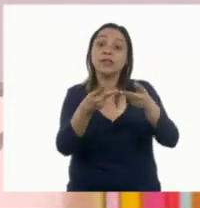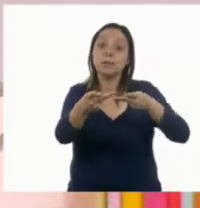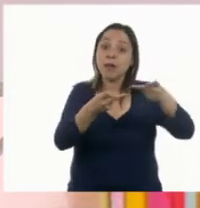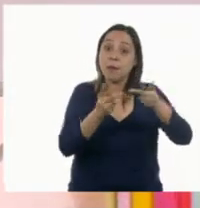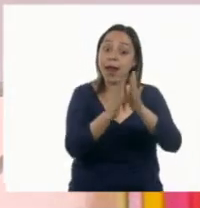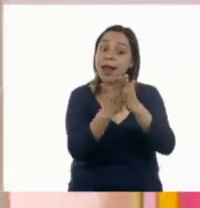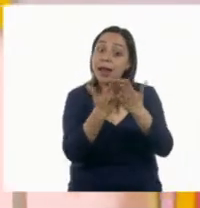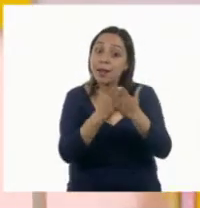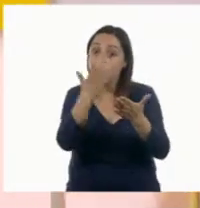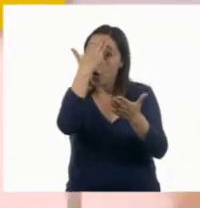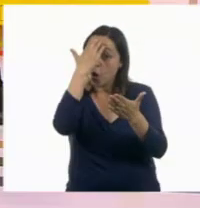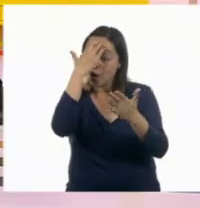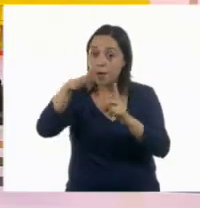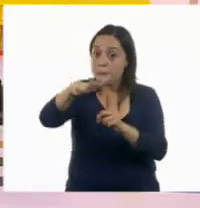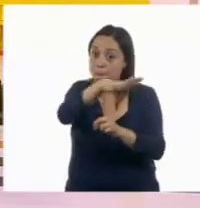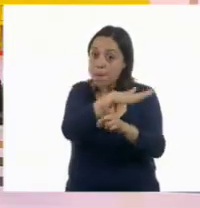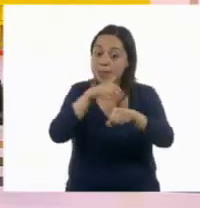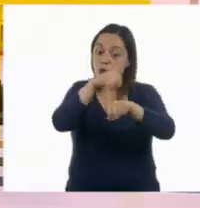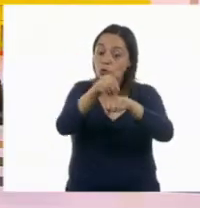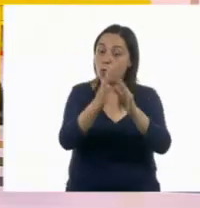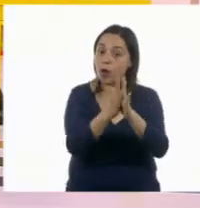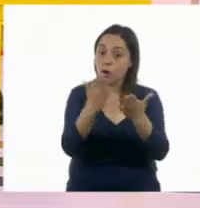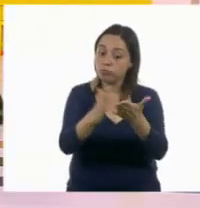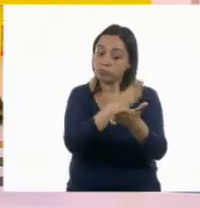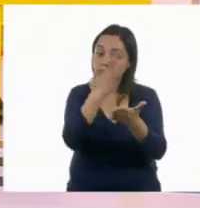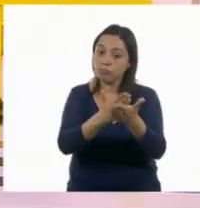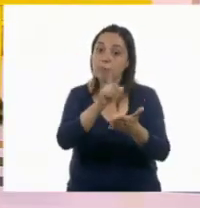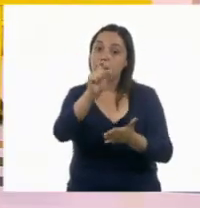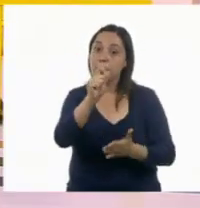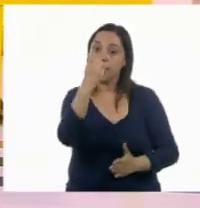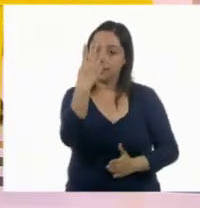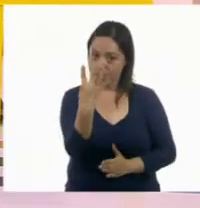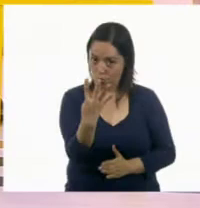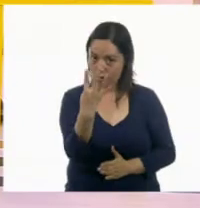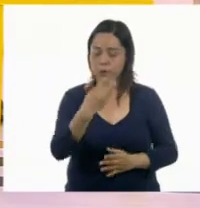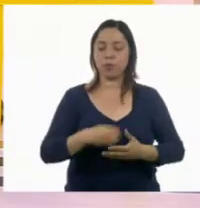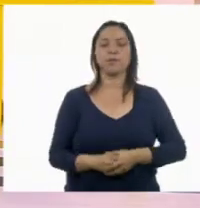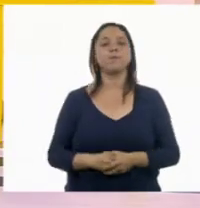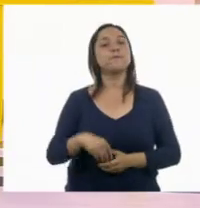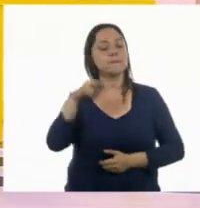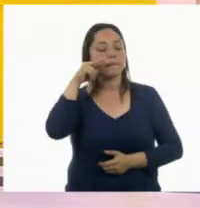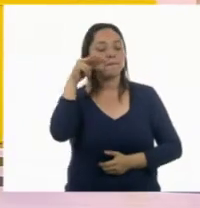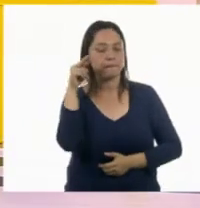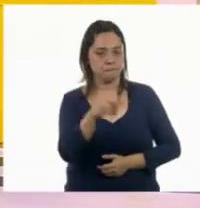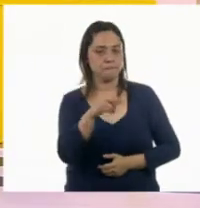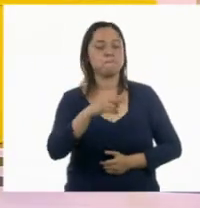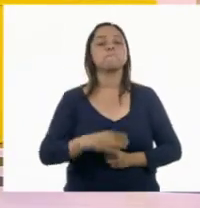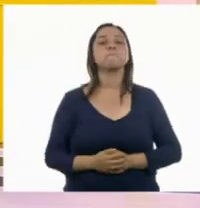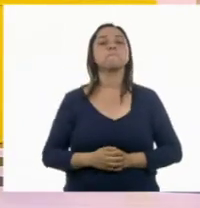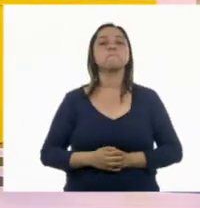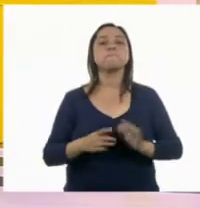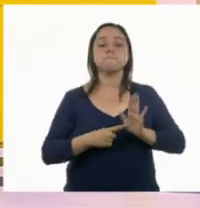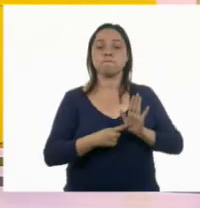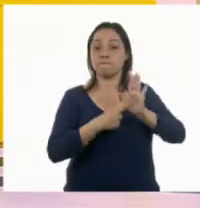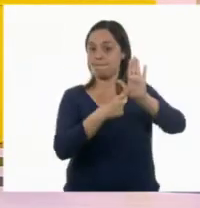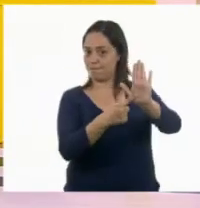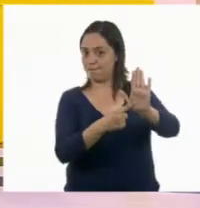medio. En la página 24. Mira. Vamos a ver la página que es esta.